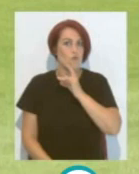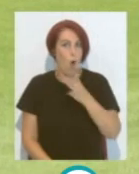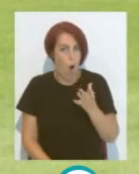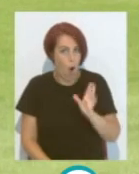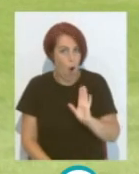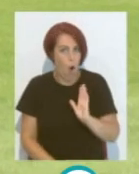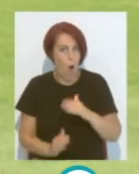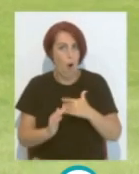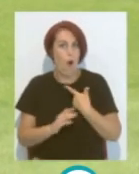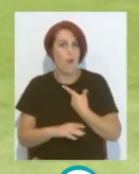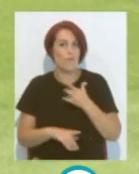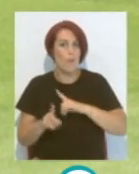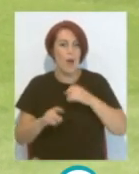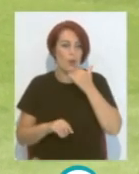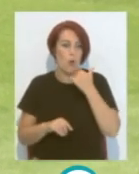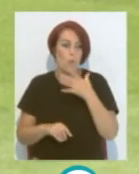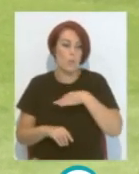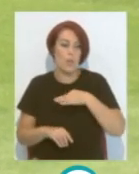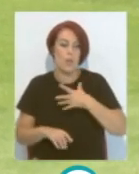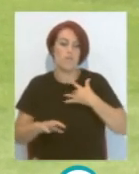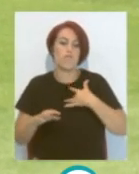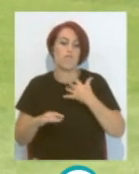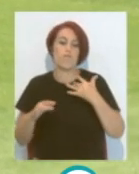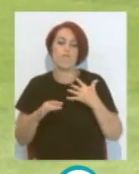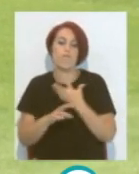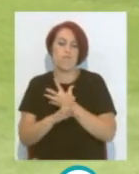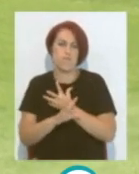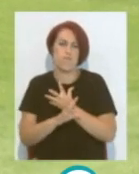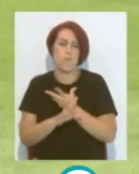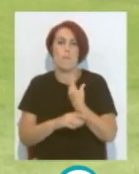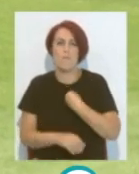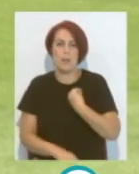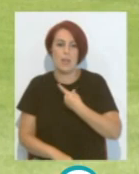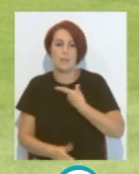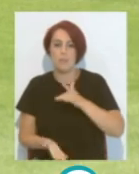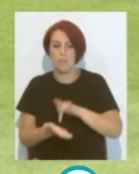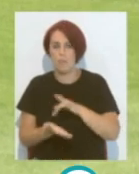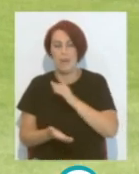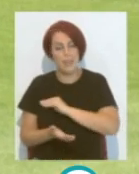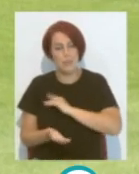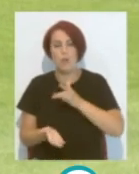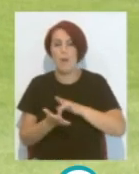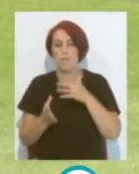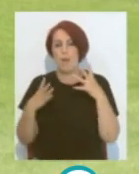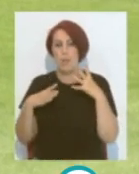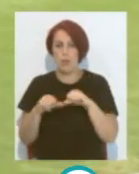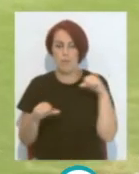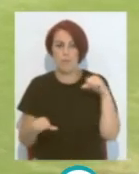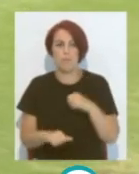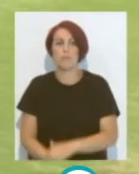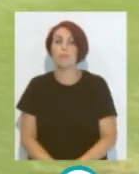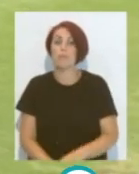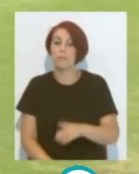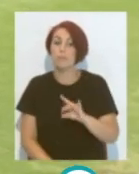preguntarle Lo mismo Ha estado jugando Bastante En las batacciones Sí Seguramente Él Tiene